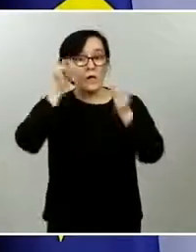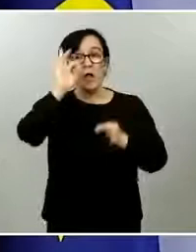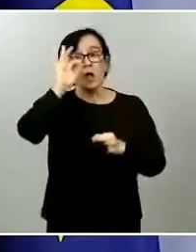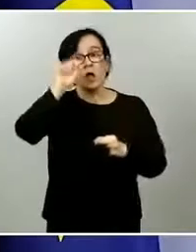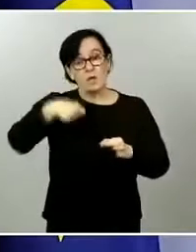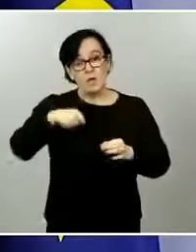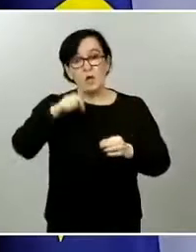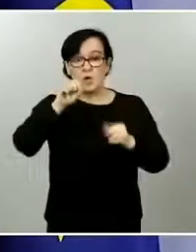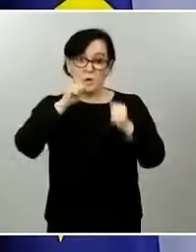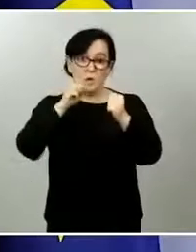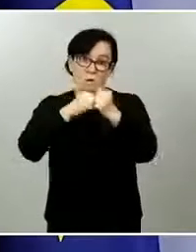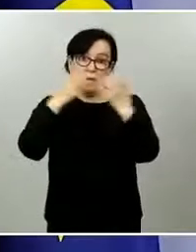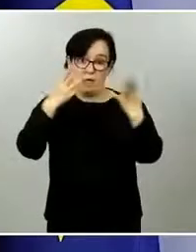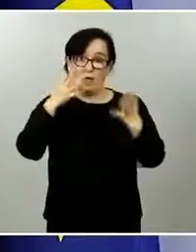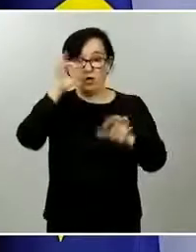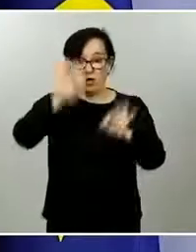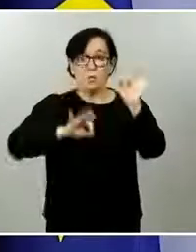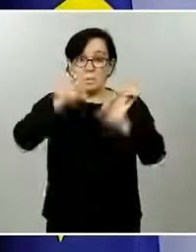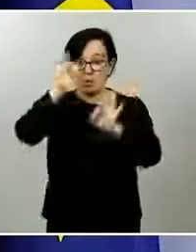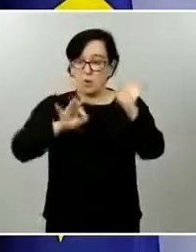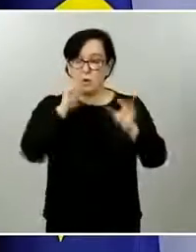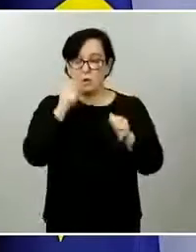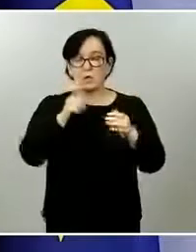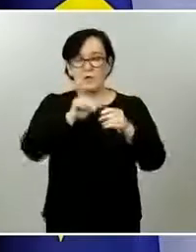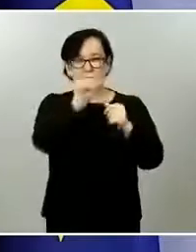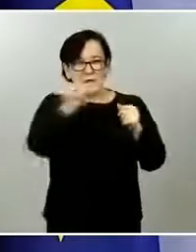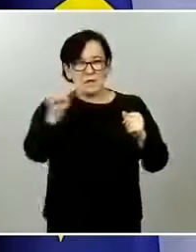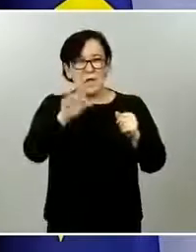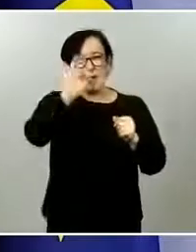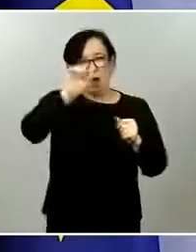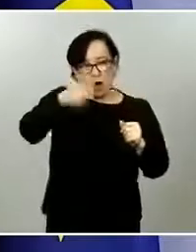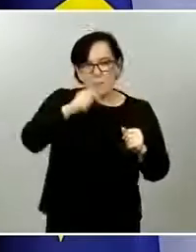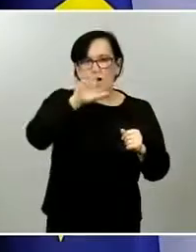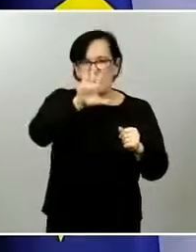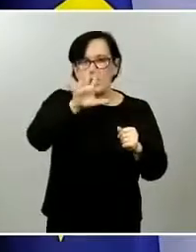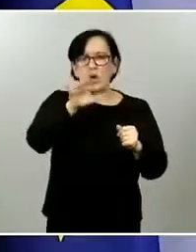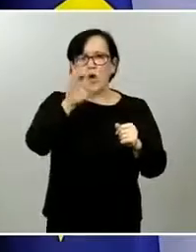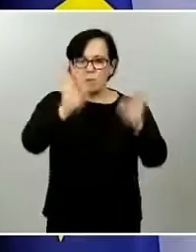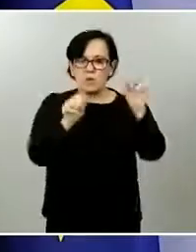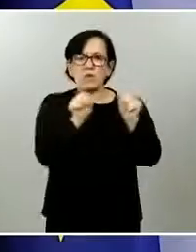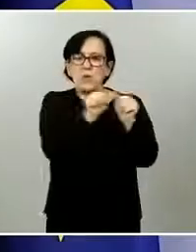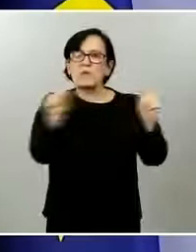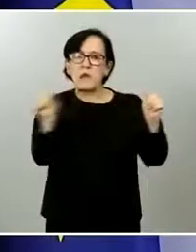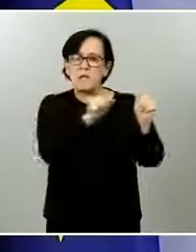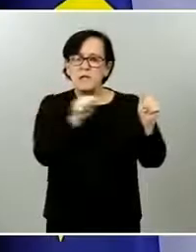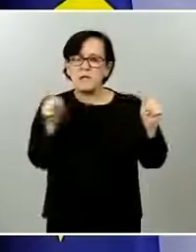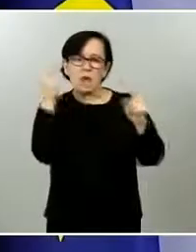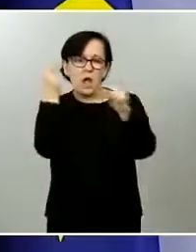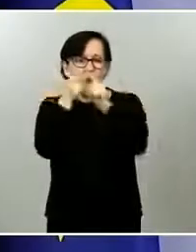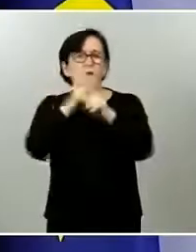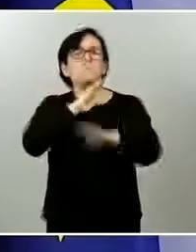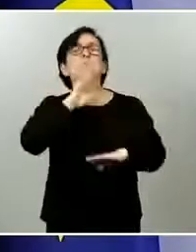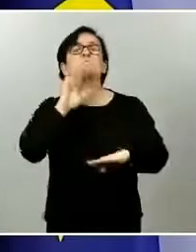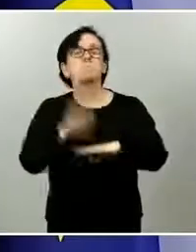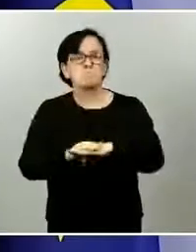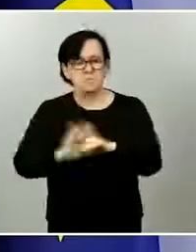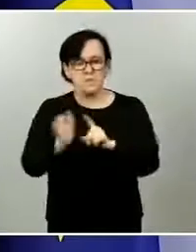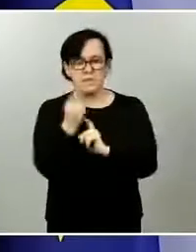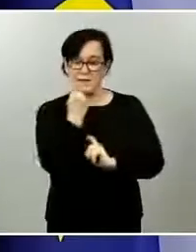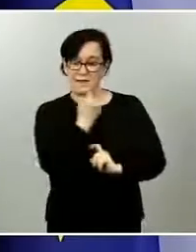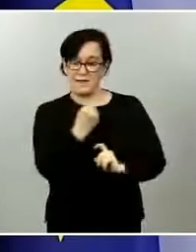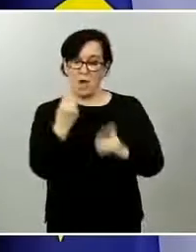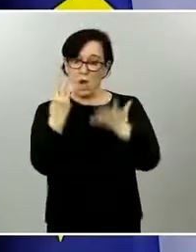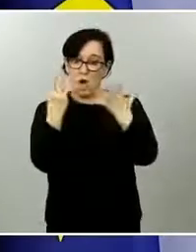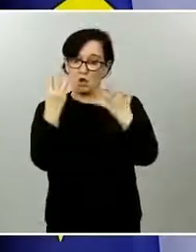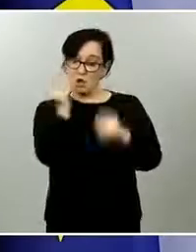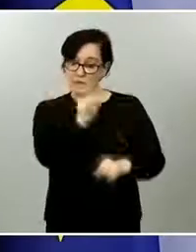incrementos diarios de nuevos contagiados por debajo del 0,5% y el dato de hoy es del 0,28% y